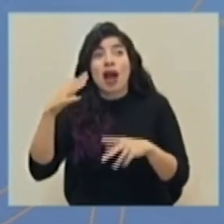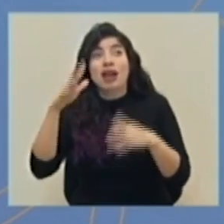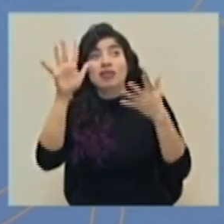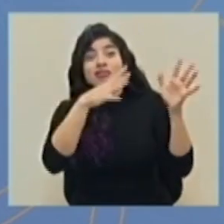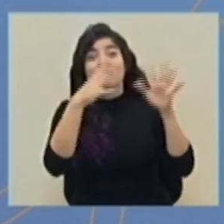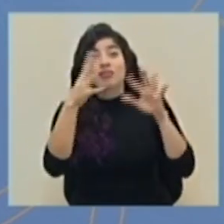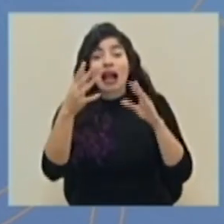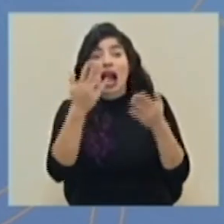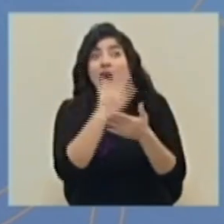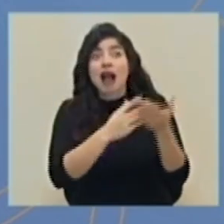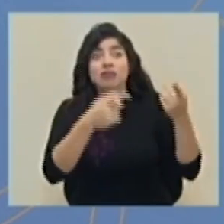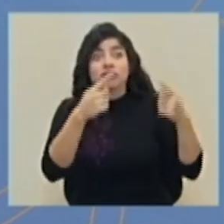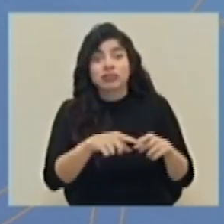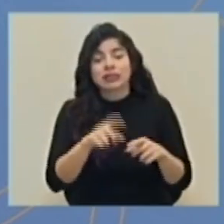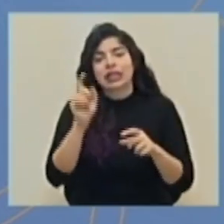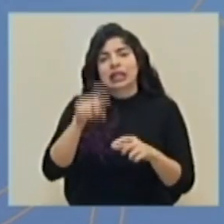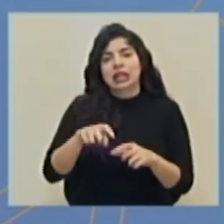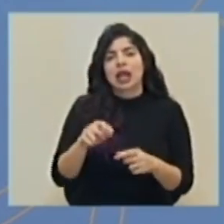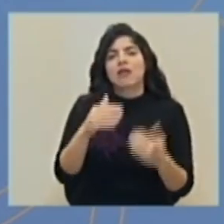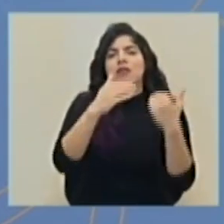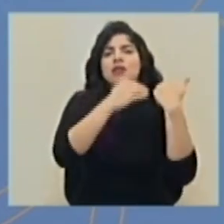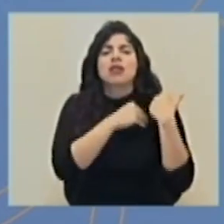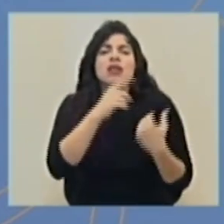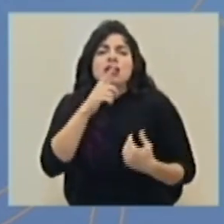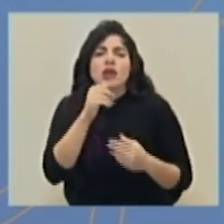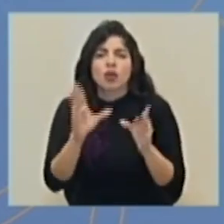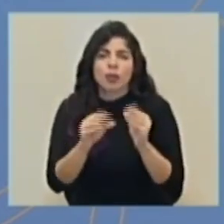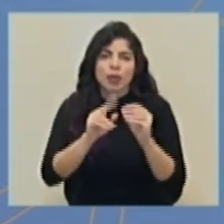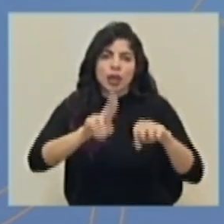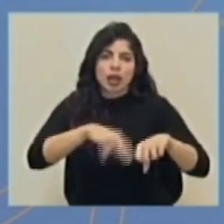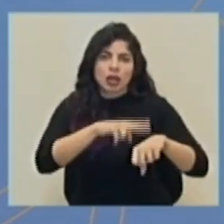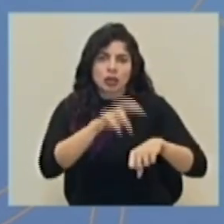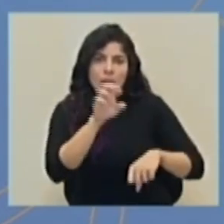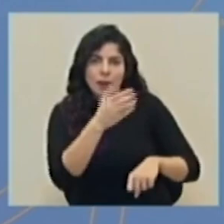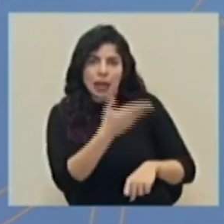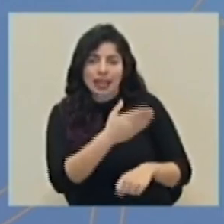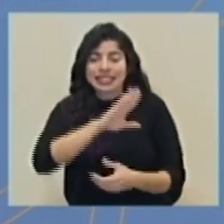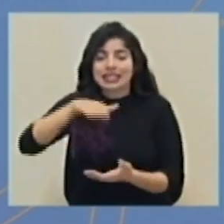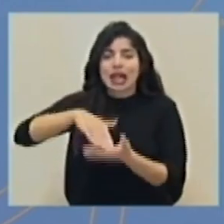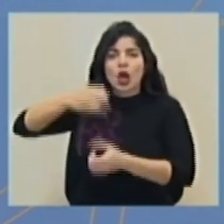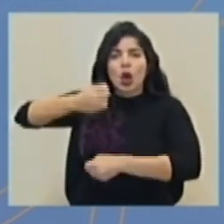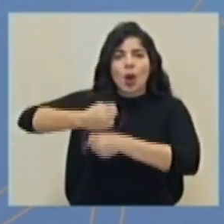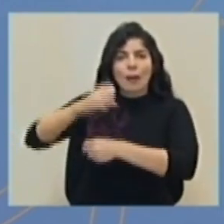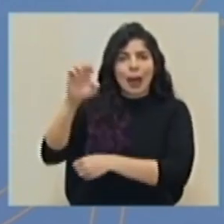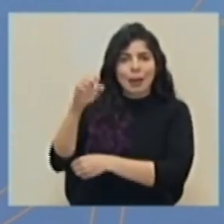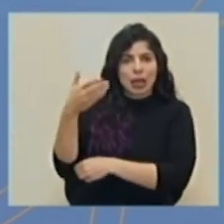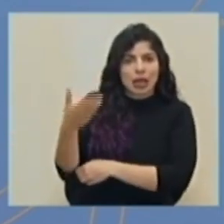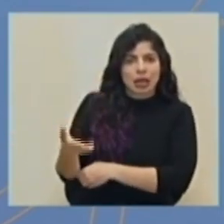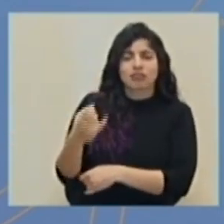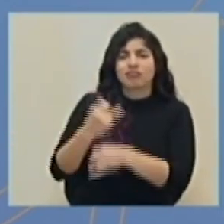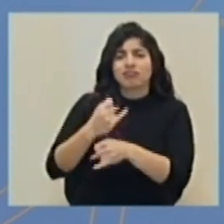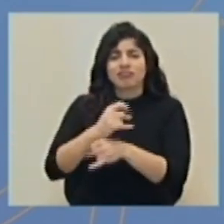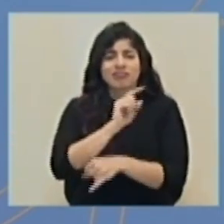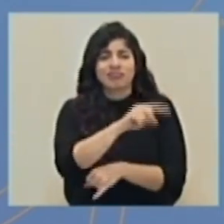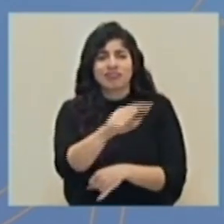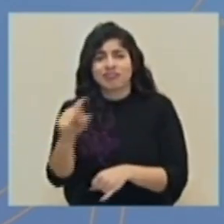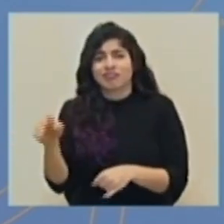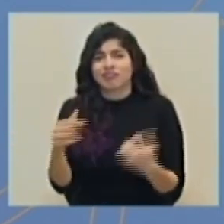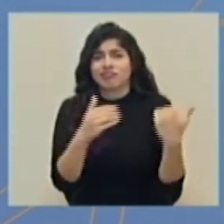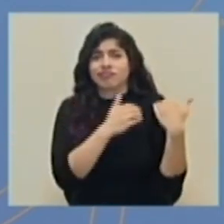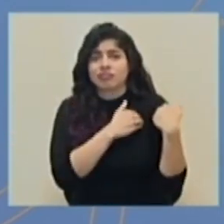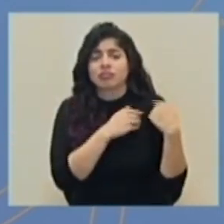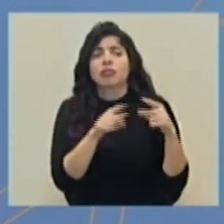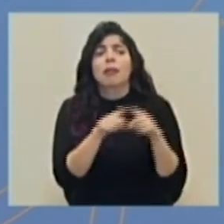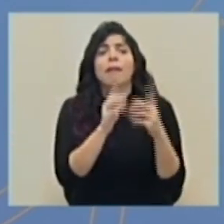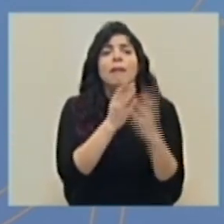extremos, se remiten a la Comisión Nacional de Emergencias, al Centro de Operaciones de Emergencia, a las instituciones en general, medios de